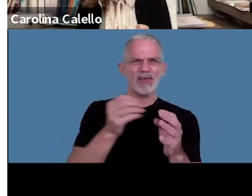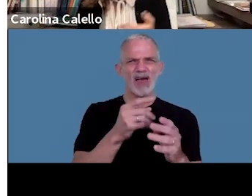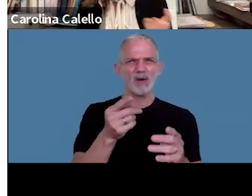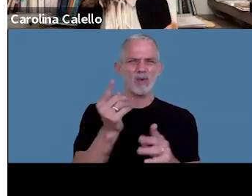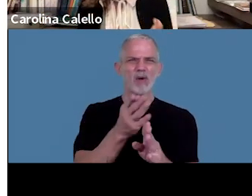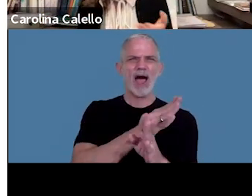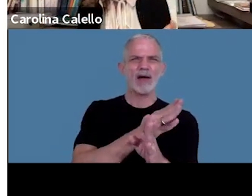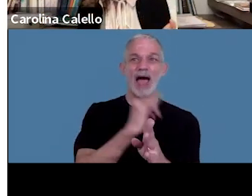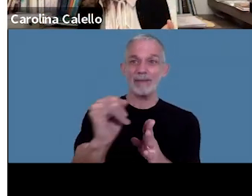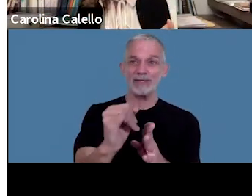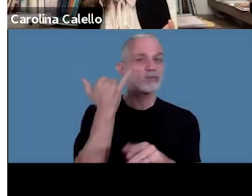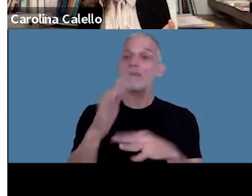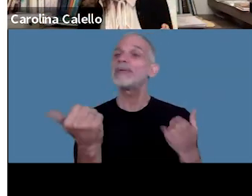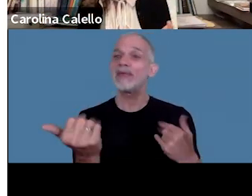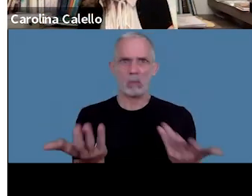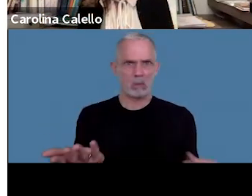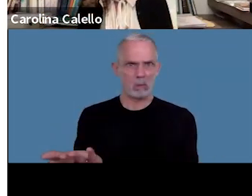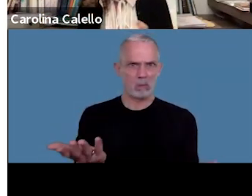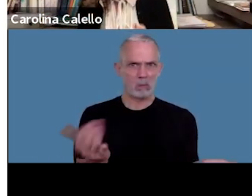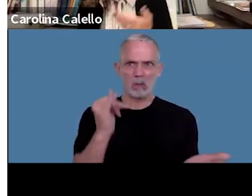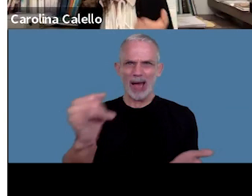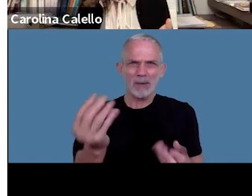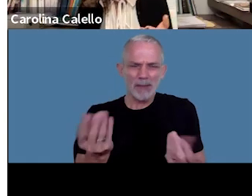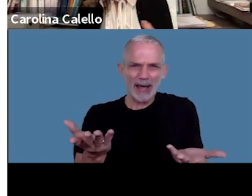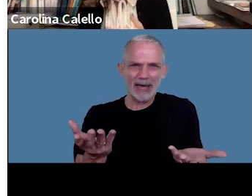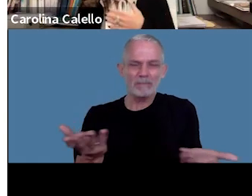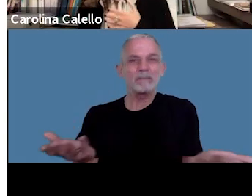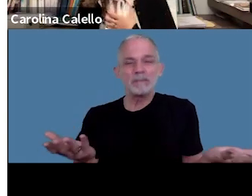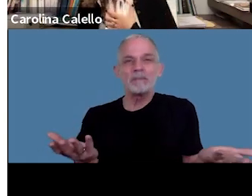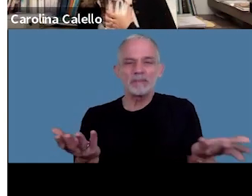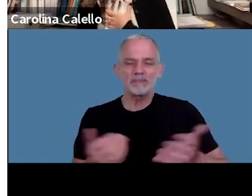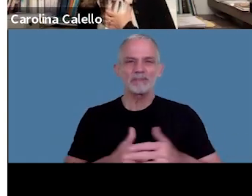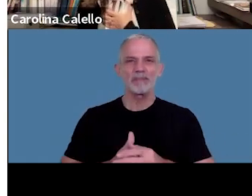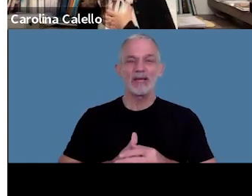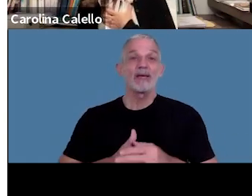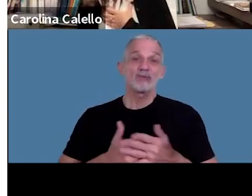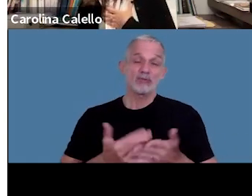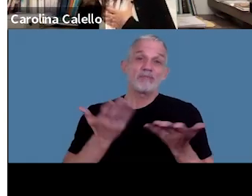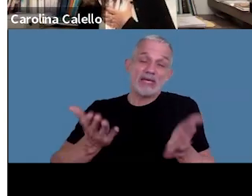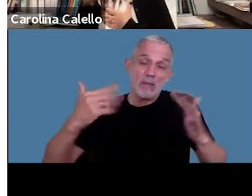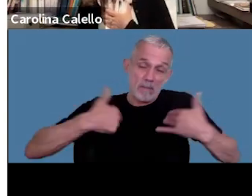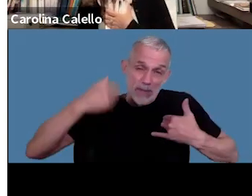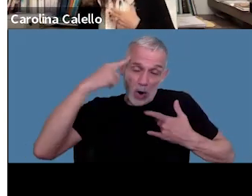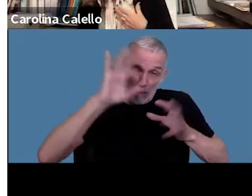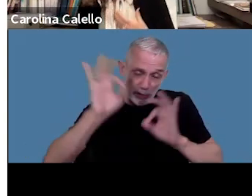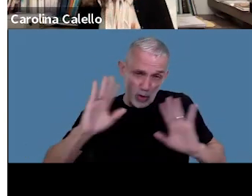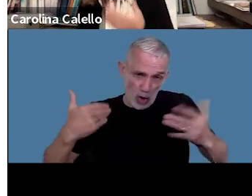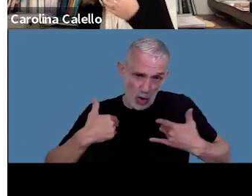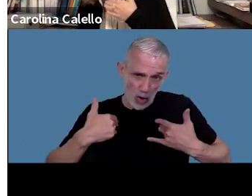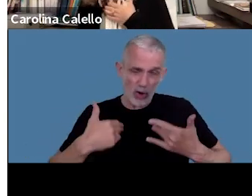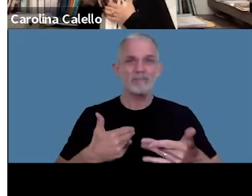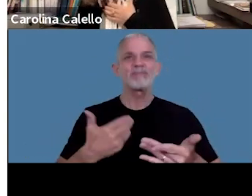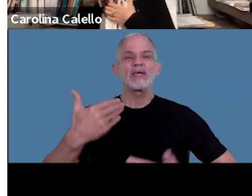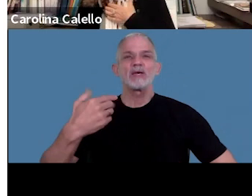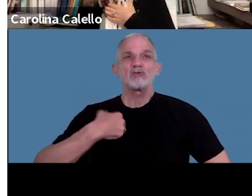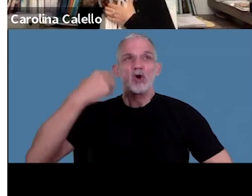minuto antes de de la prevista o de que rectifique esa es mi opinión yo